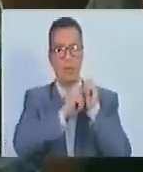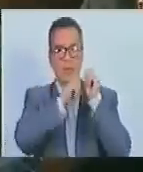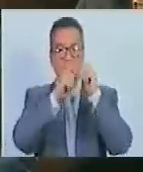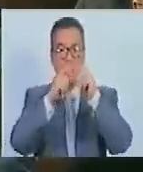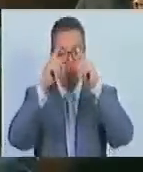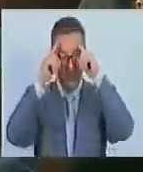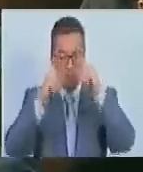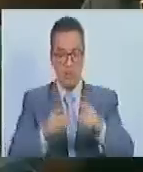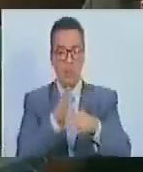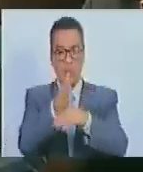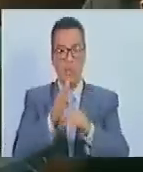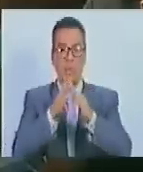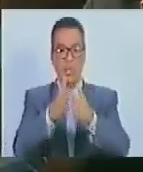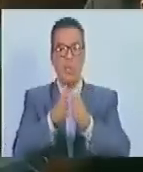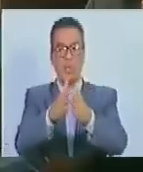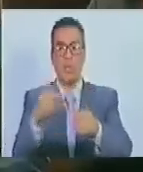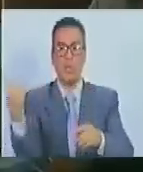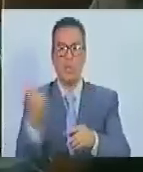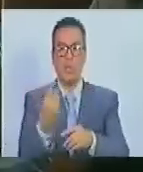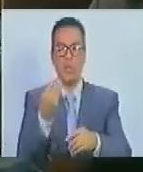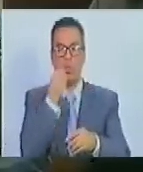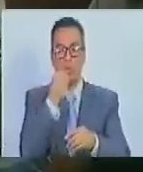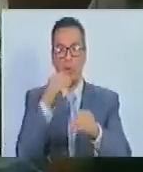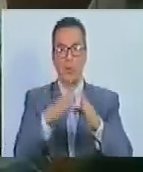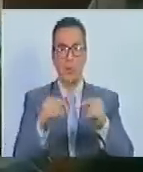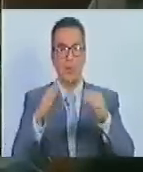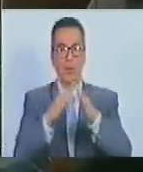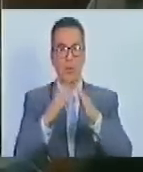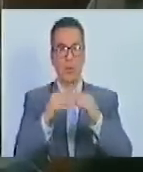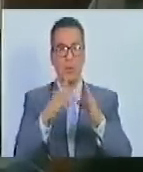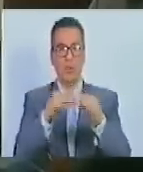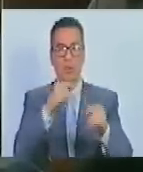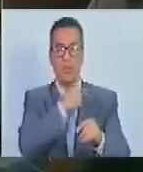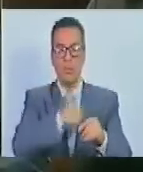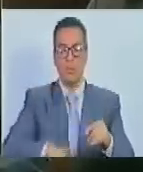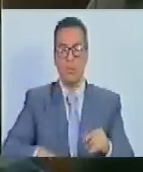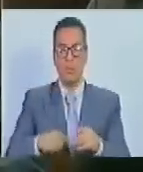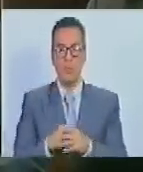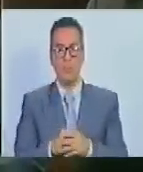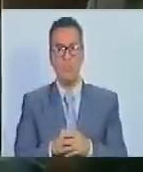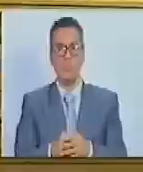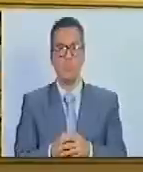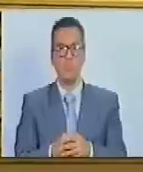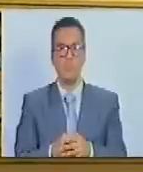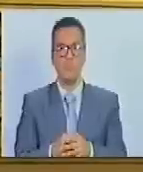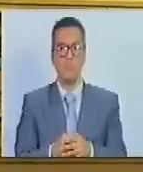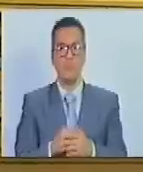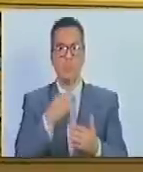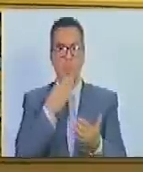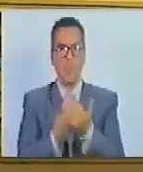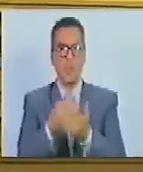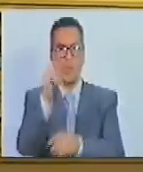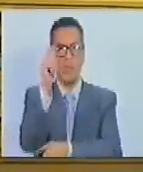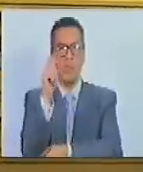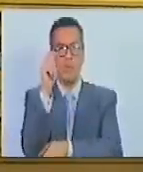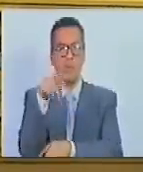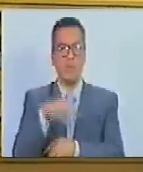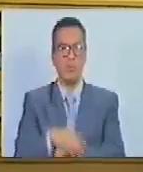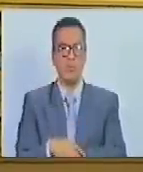salir a la mar para poder traer el sustento a sus hogares. Es todo, Presidente. Gracias, Diputado.